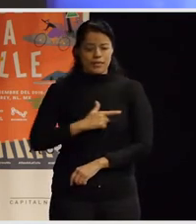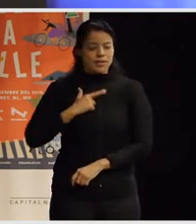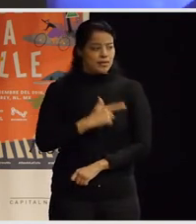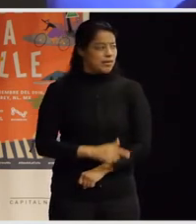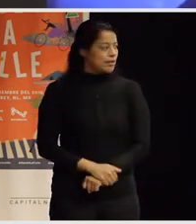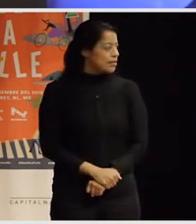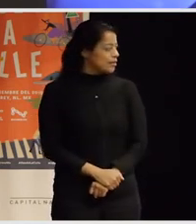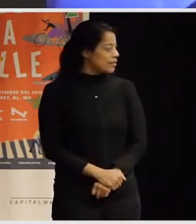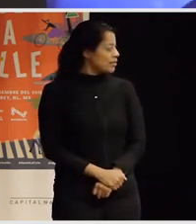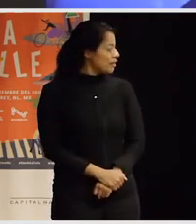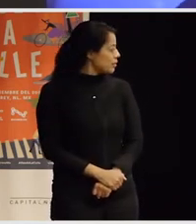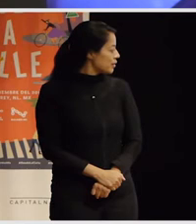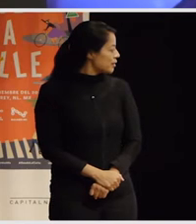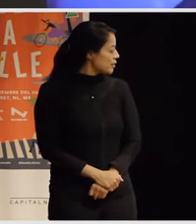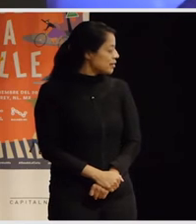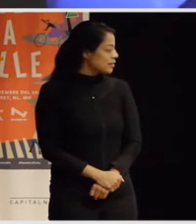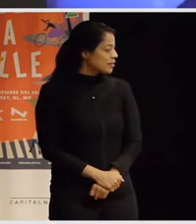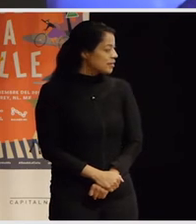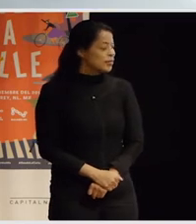Pues, muchísimas gracias, sí, sí.